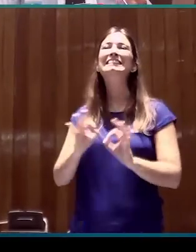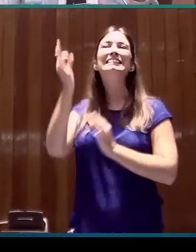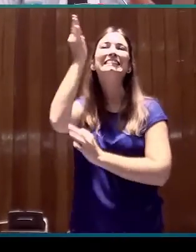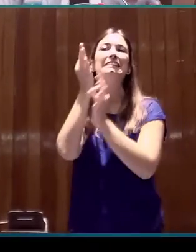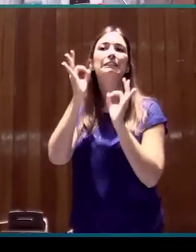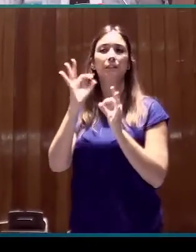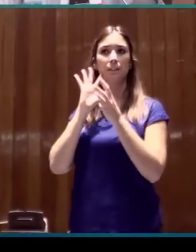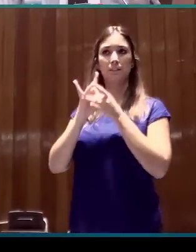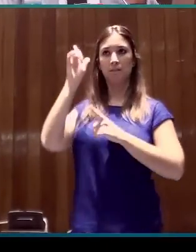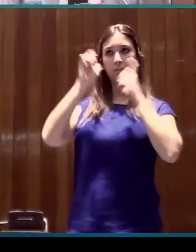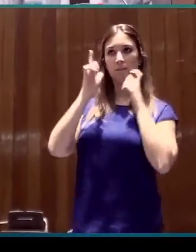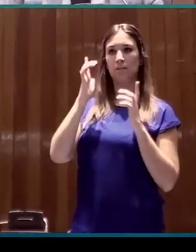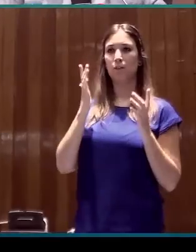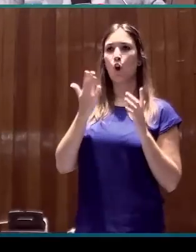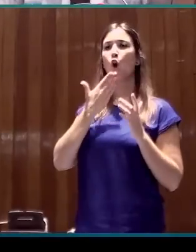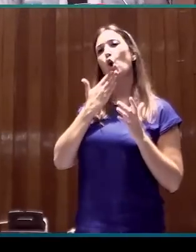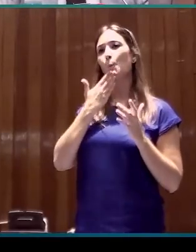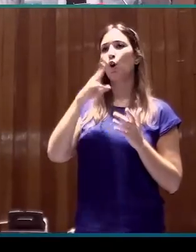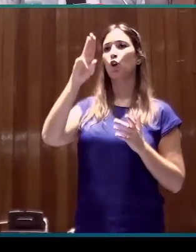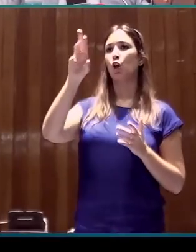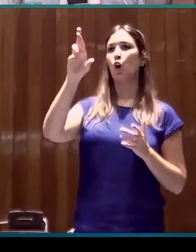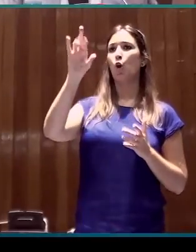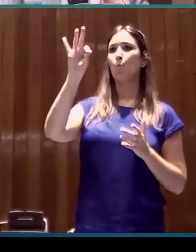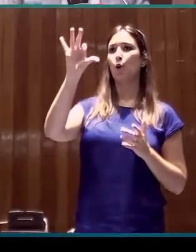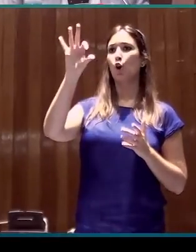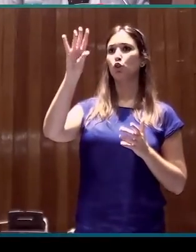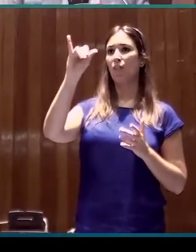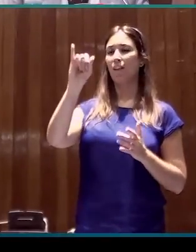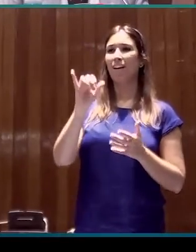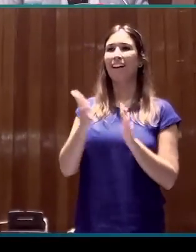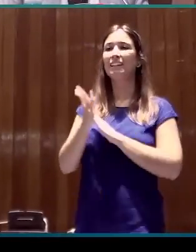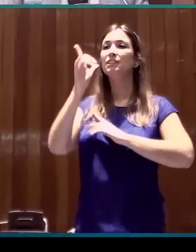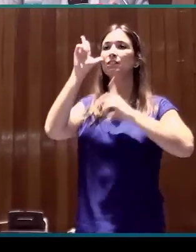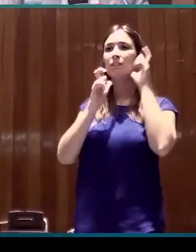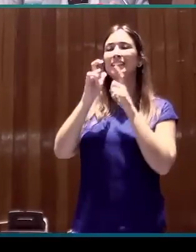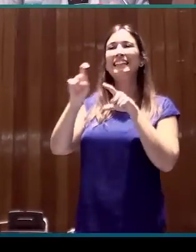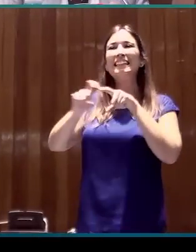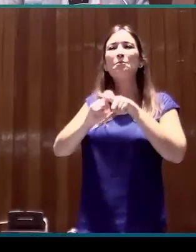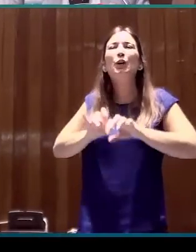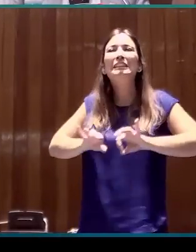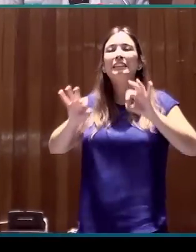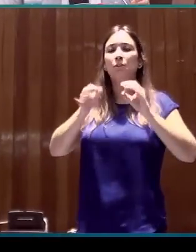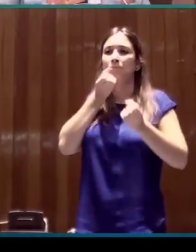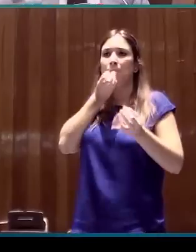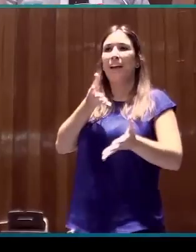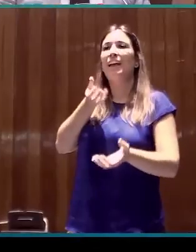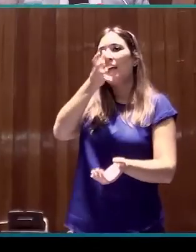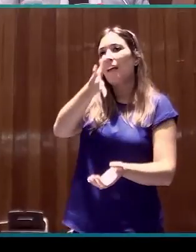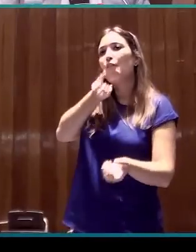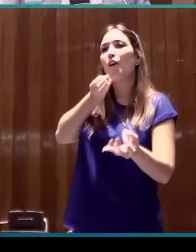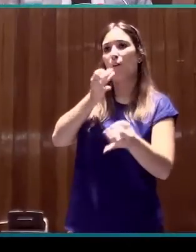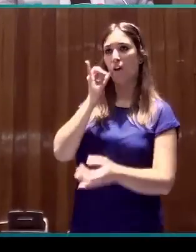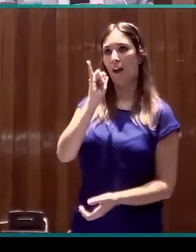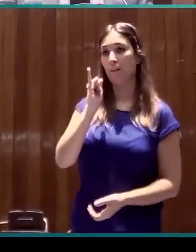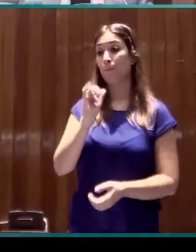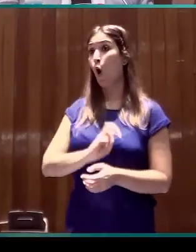Es decir, se analizan como prosodia que codifica un rasgo pragmático determinado. Por otro